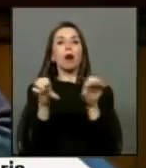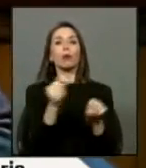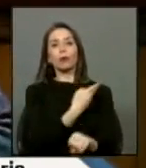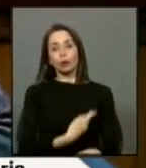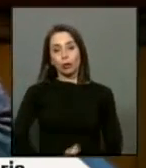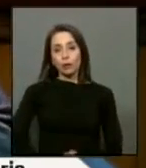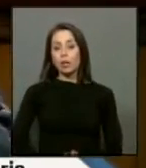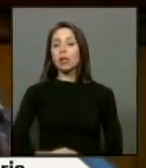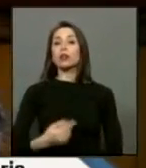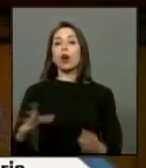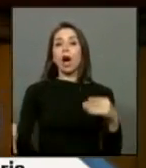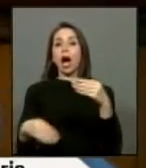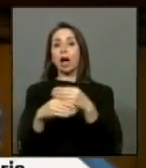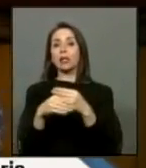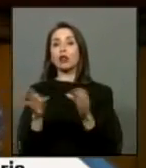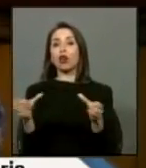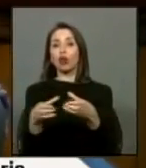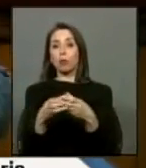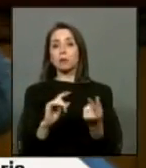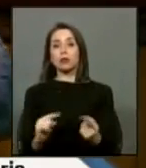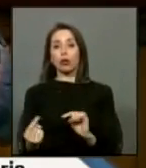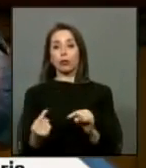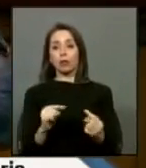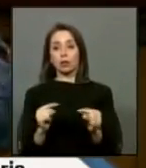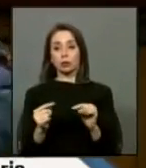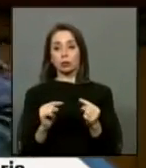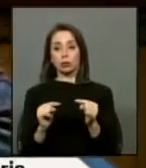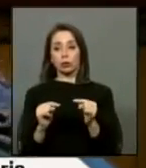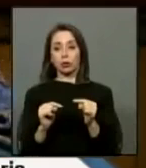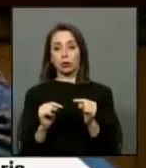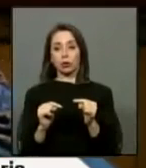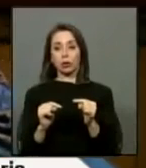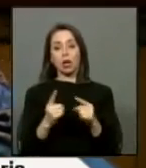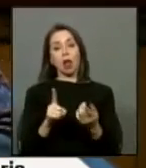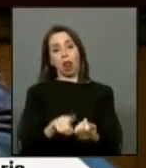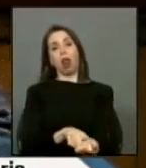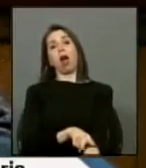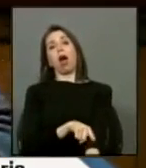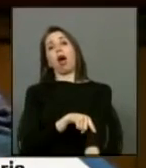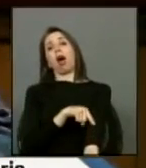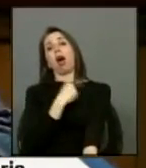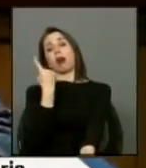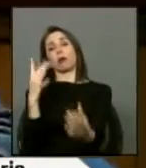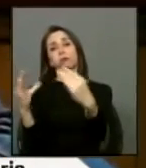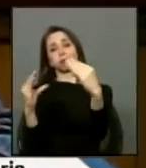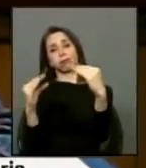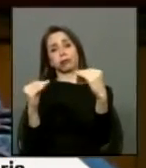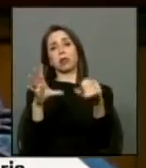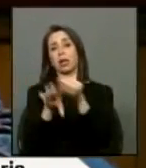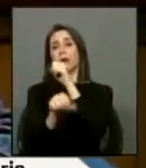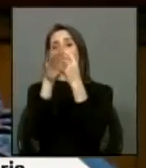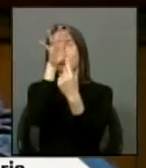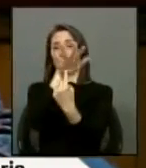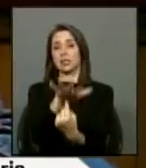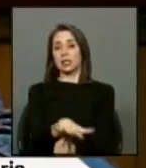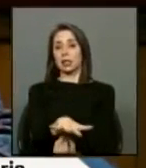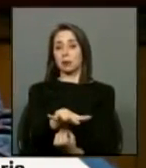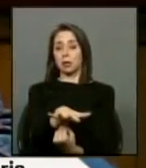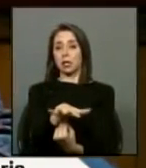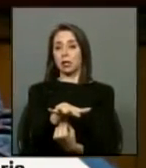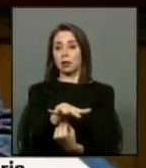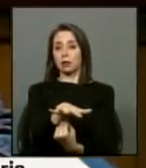a que no está en el informe de la comisión, que la comisión se discutió latamente respecto de la discriminación que